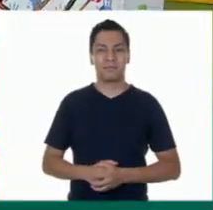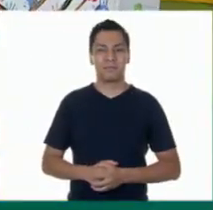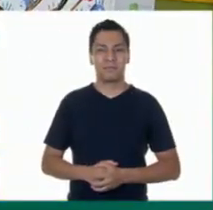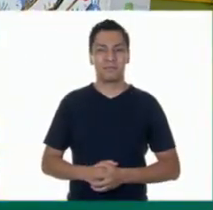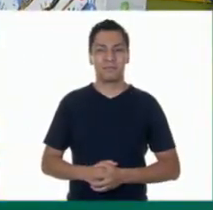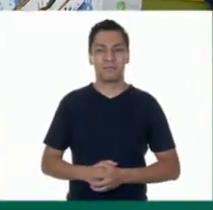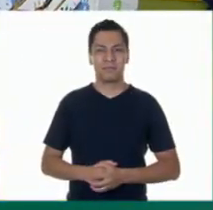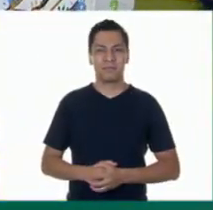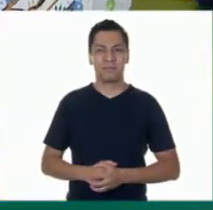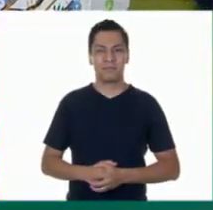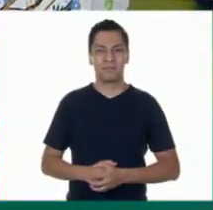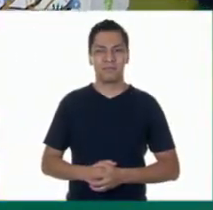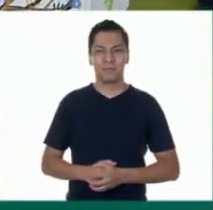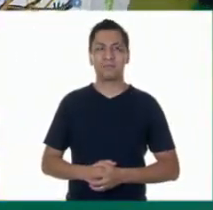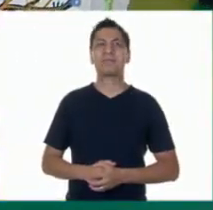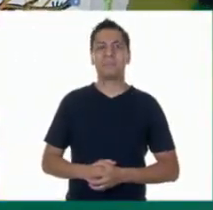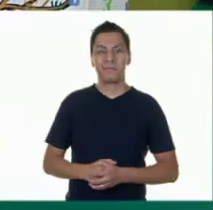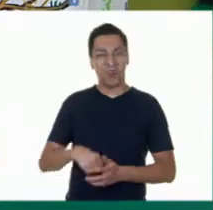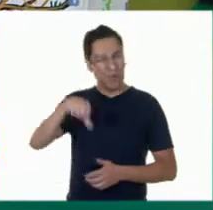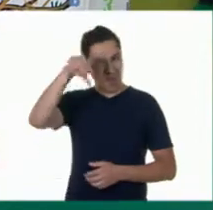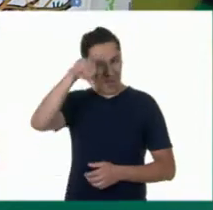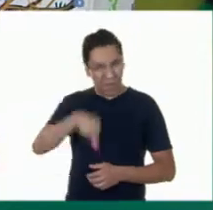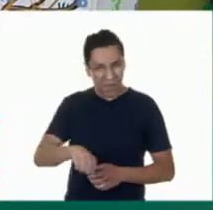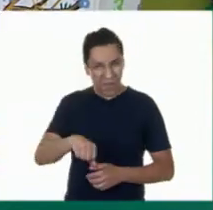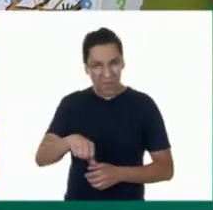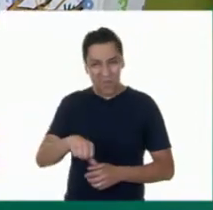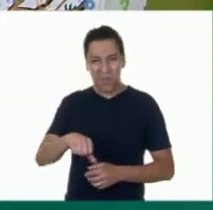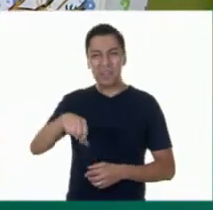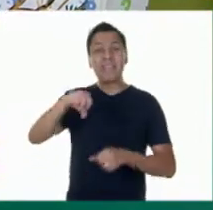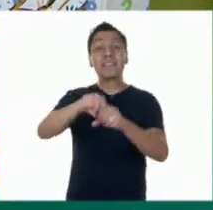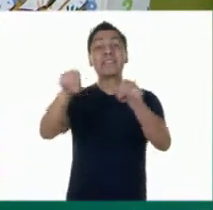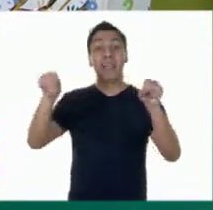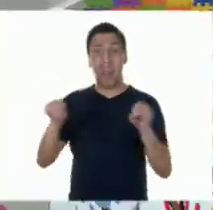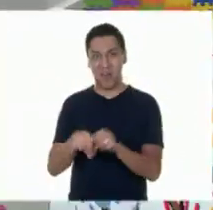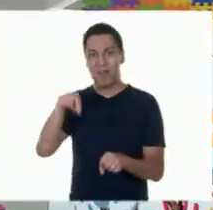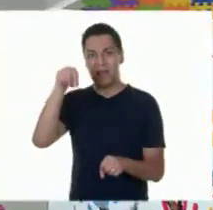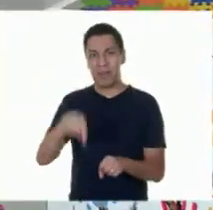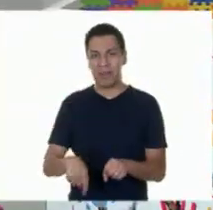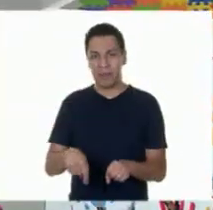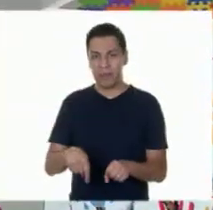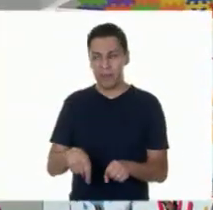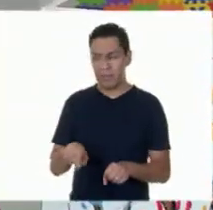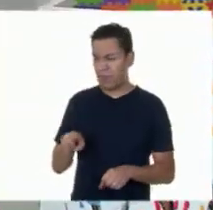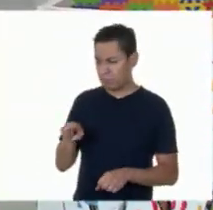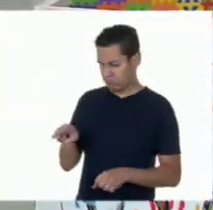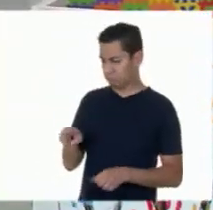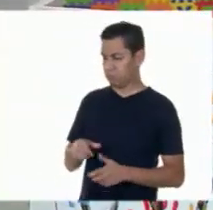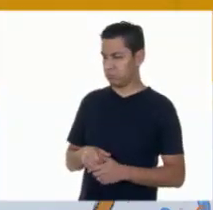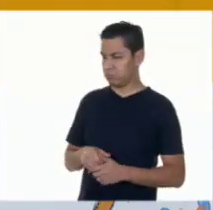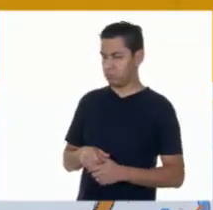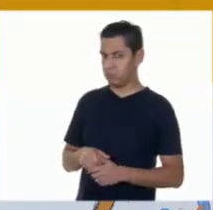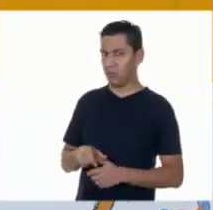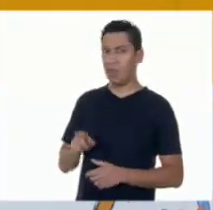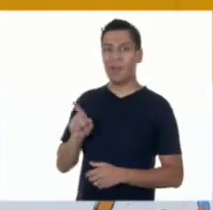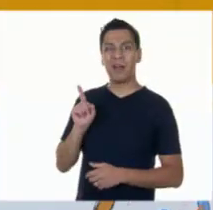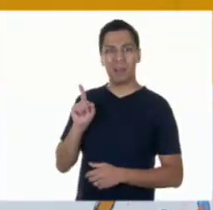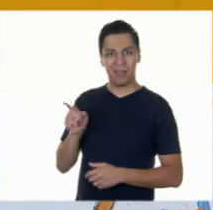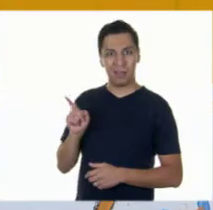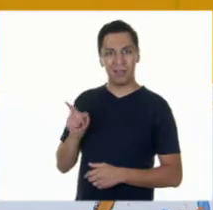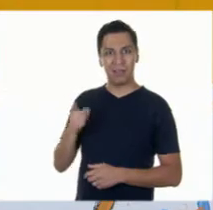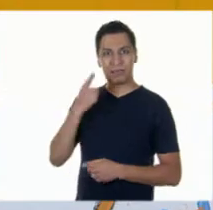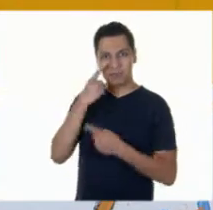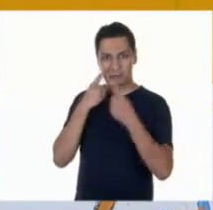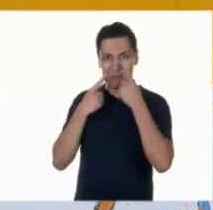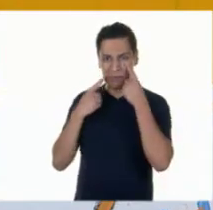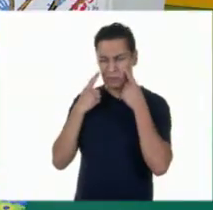Entre otras noticias, hoy nos encontramos en el salón de clases con Gloria. ¿Qué tienes,